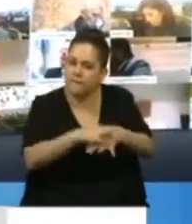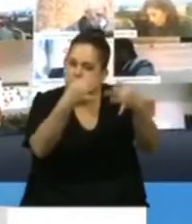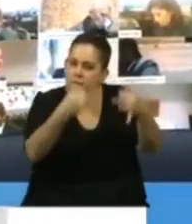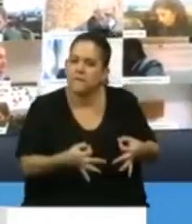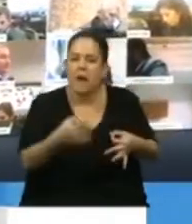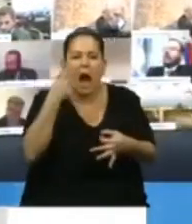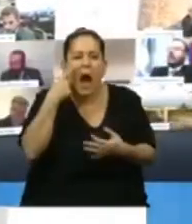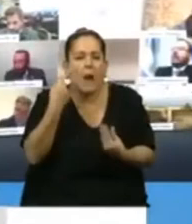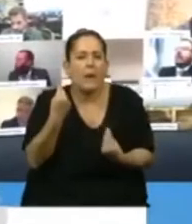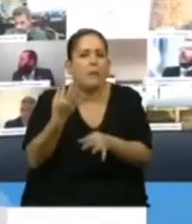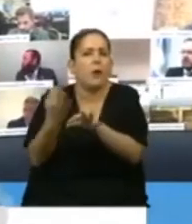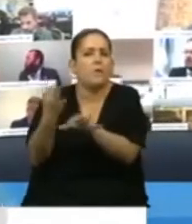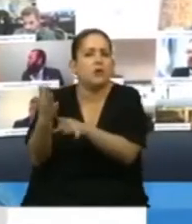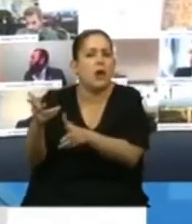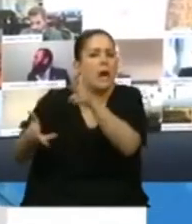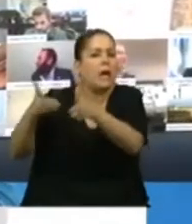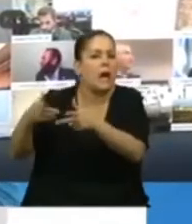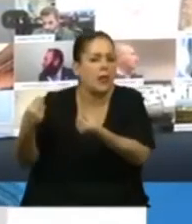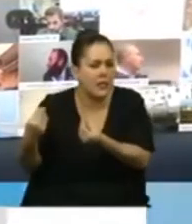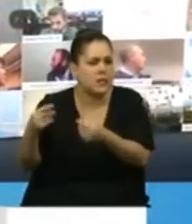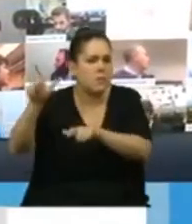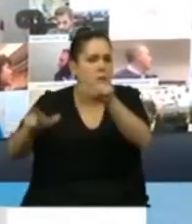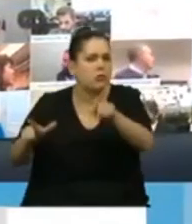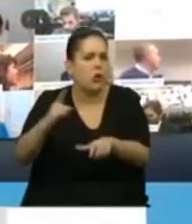mirar lo que dicen los especialistas, los académicos.